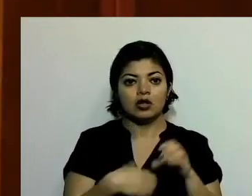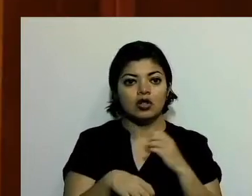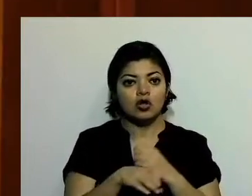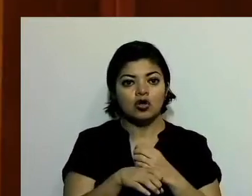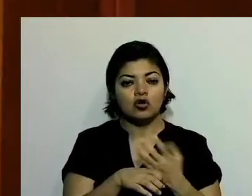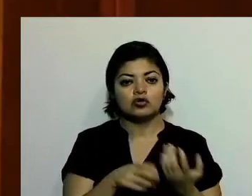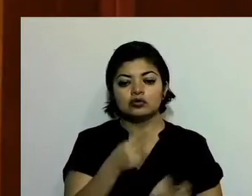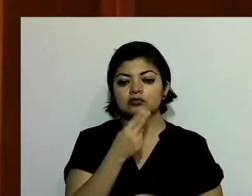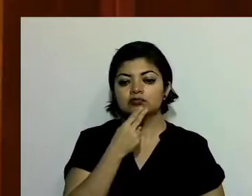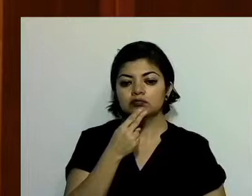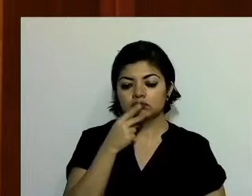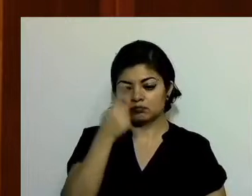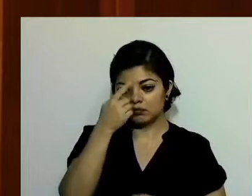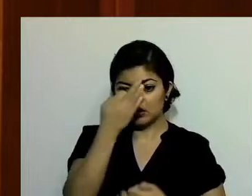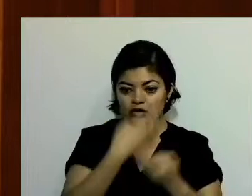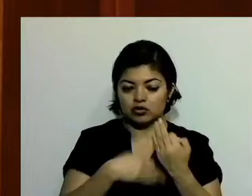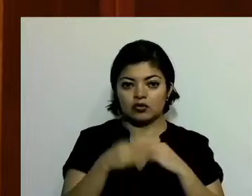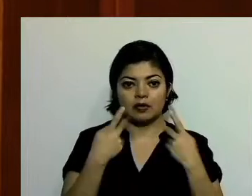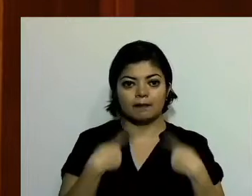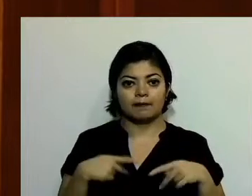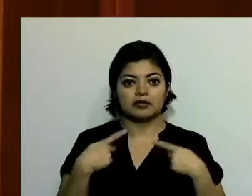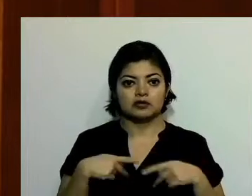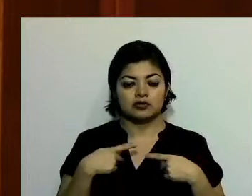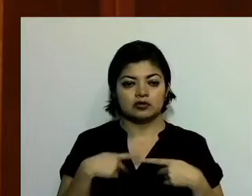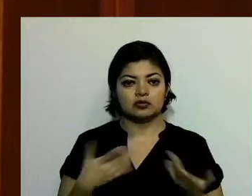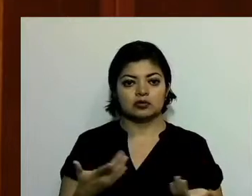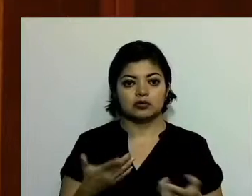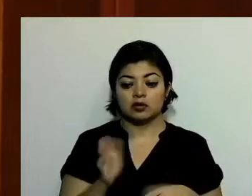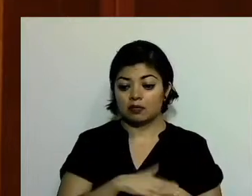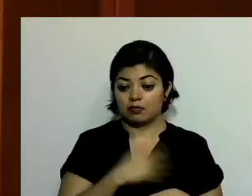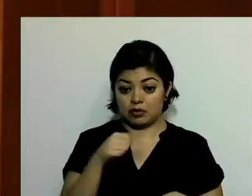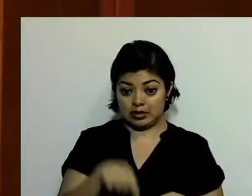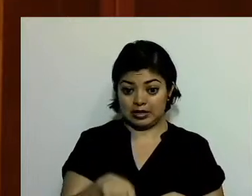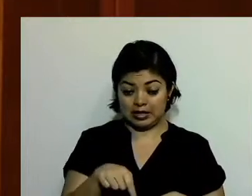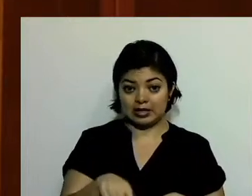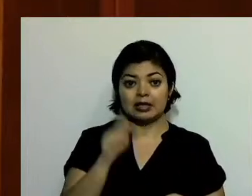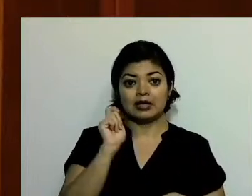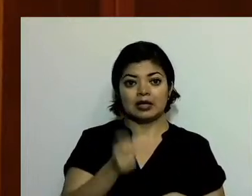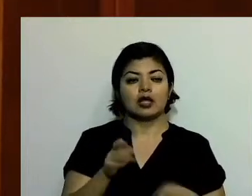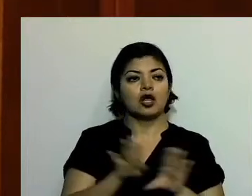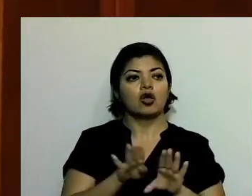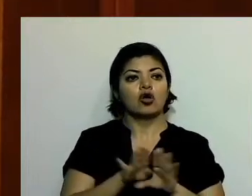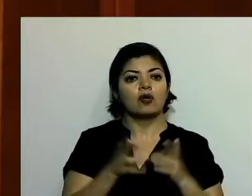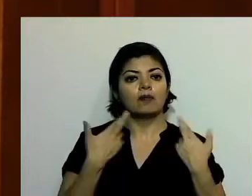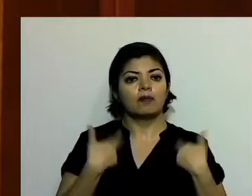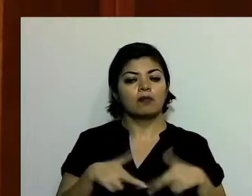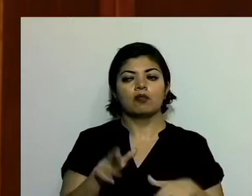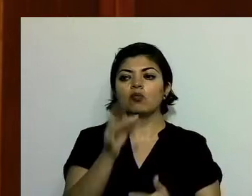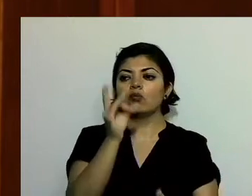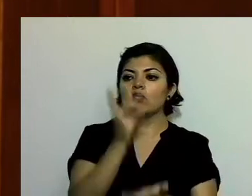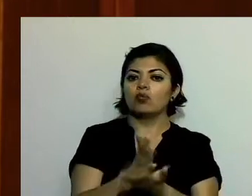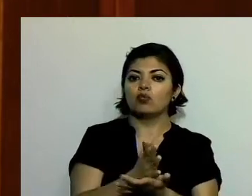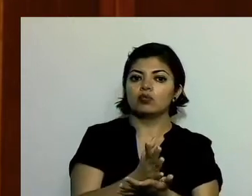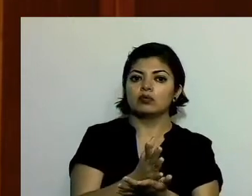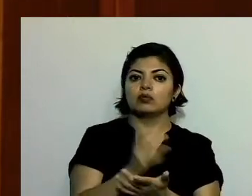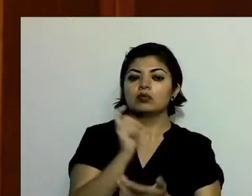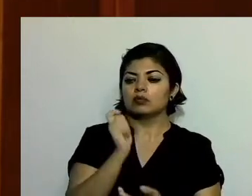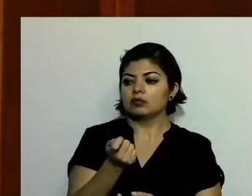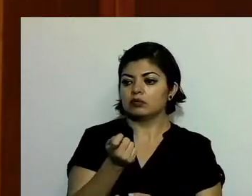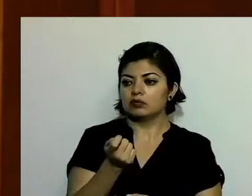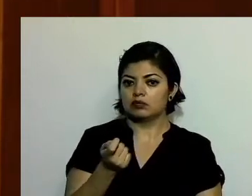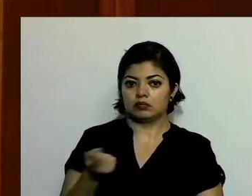sirvan a toda la sociedad. Porque aquí no representamos única y exclusivamente a nuestros co